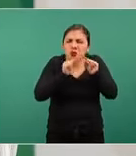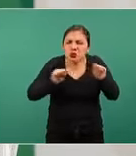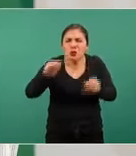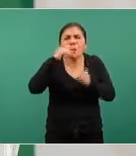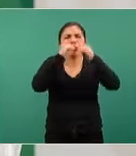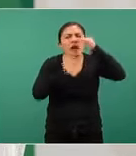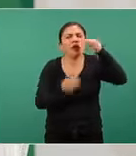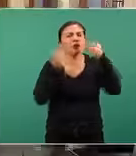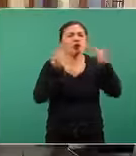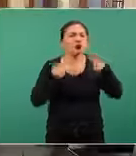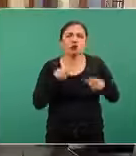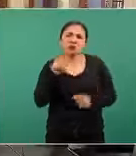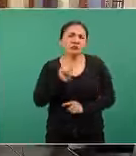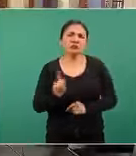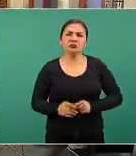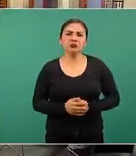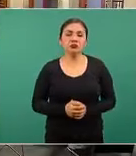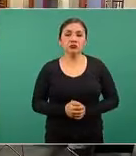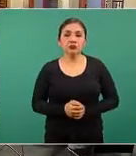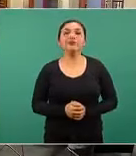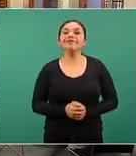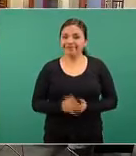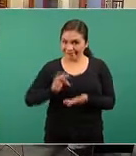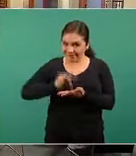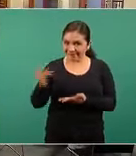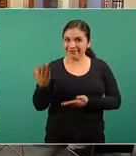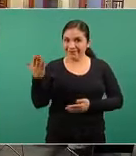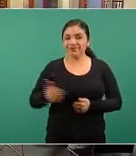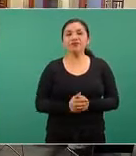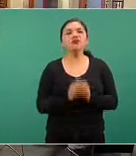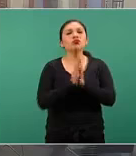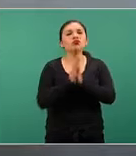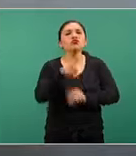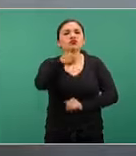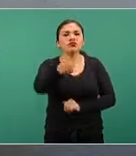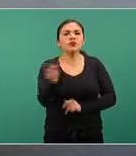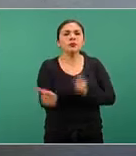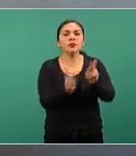de la población. Gracias, doctora Lomía. Por favor.